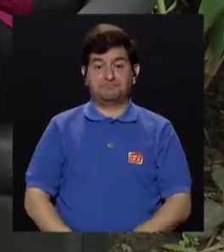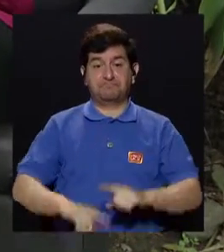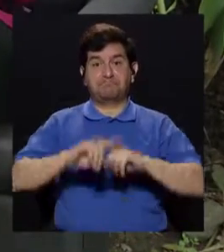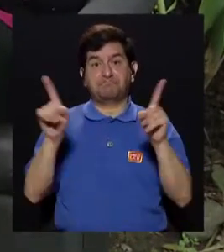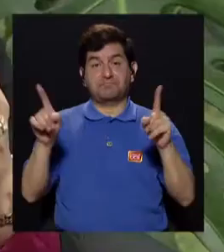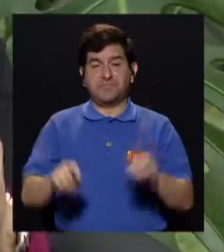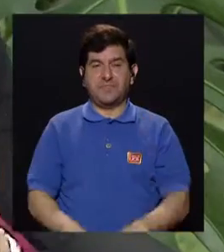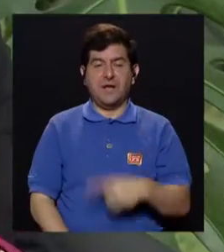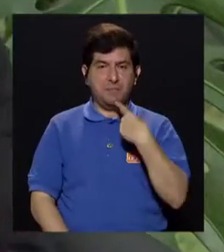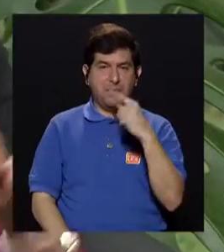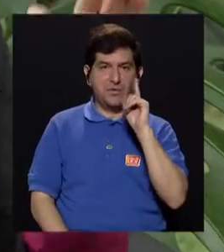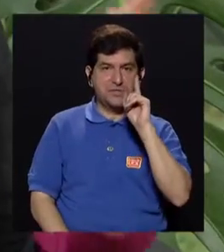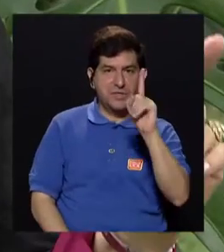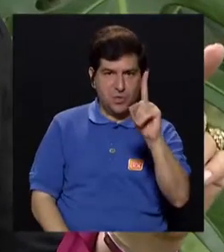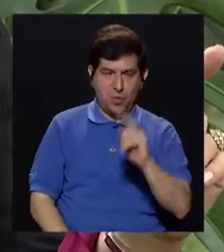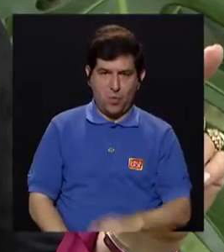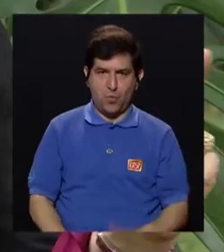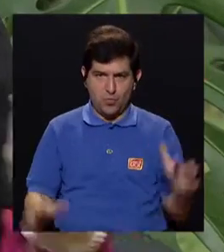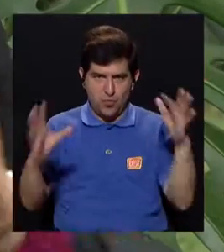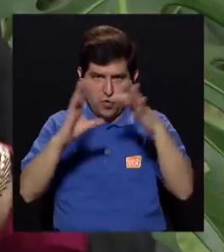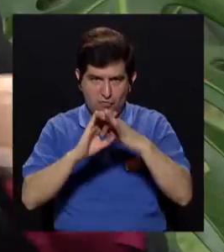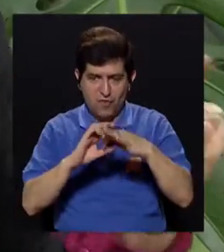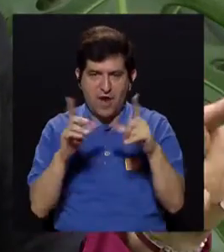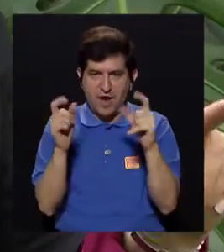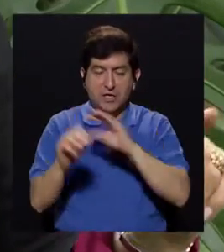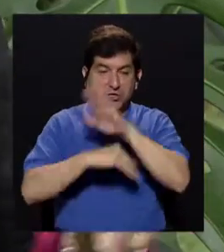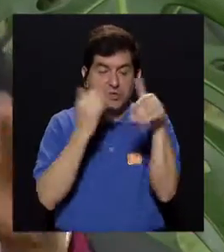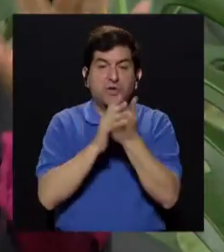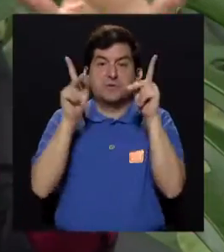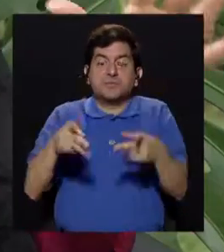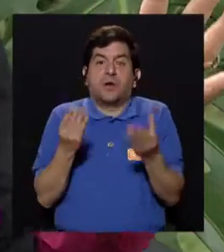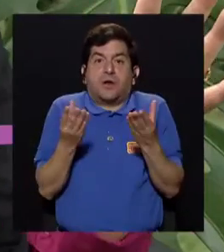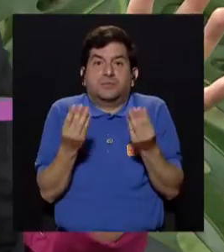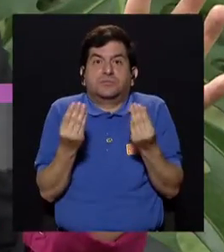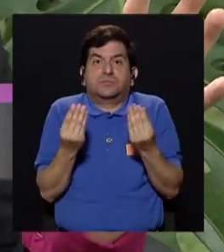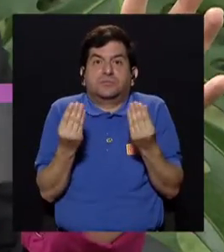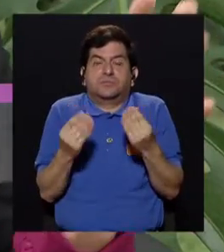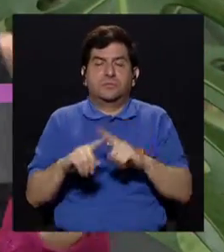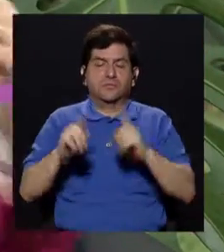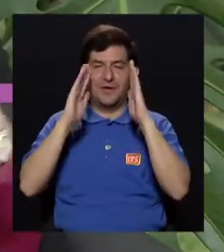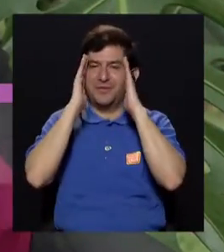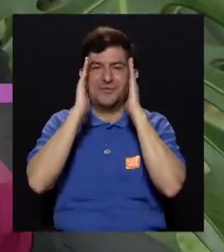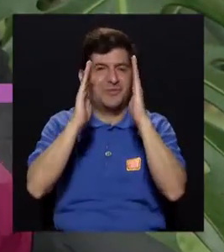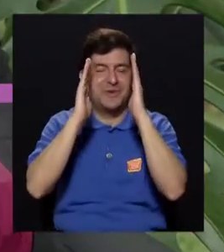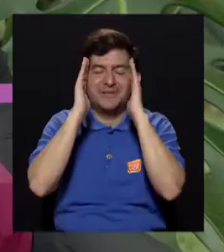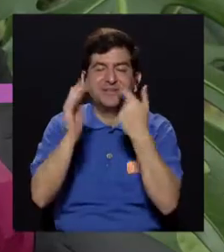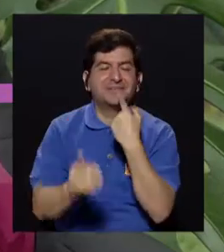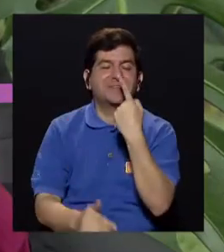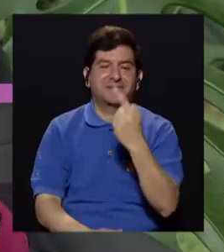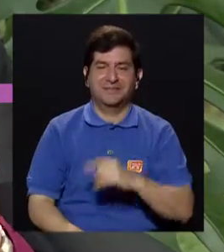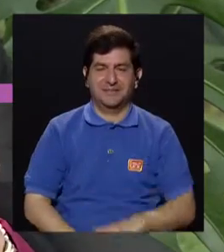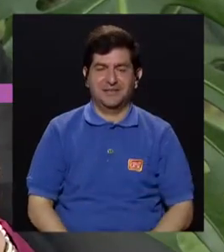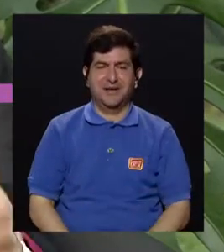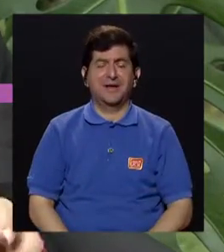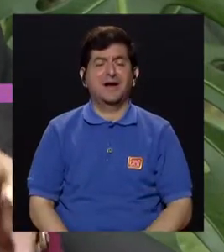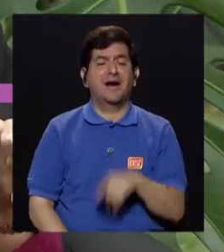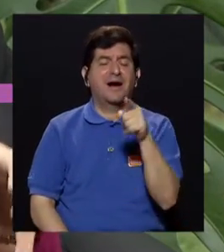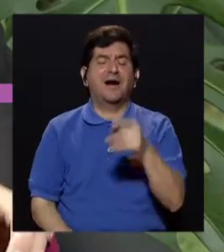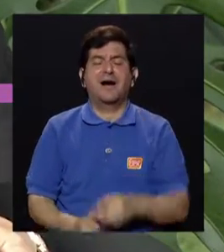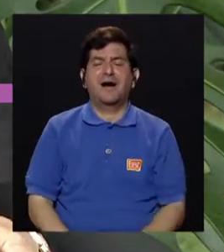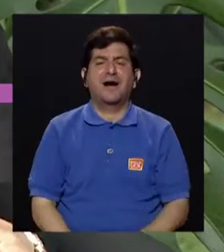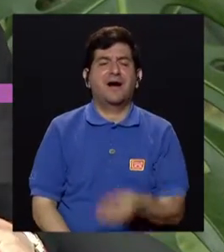protegen, pero bastó decir que hay un alimento relacionado con cáncer y todos nos asustamos, pero no le ponemos atención cuando dice,